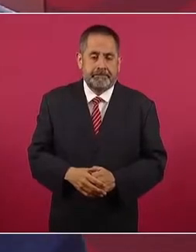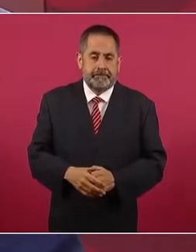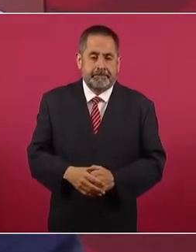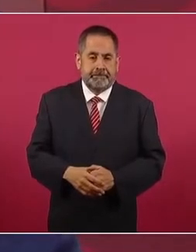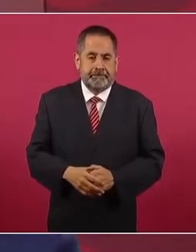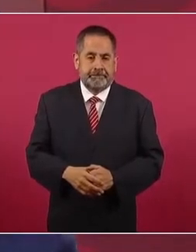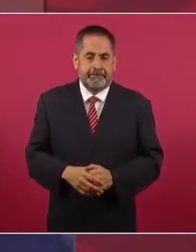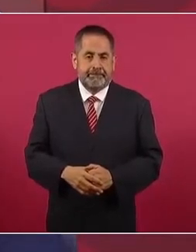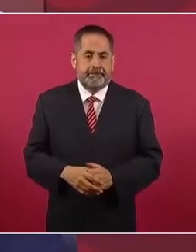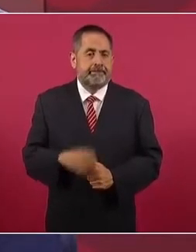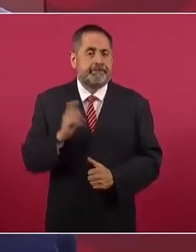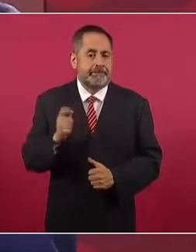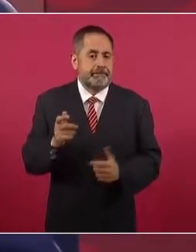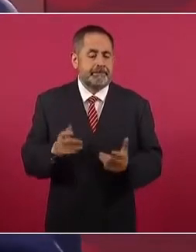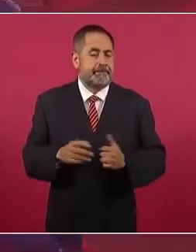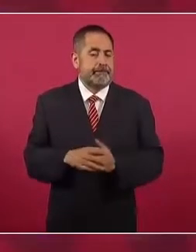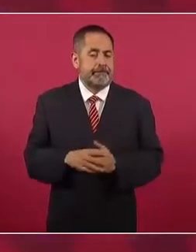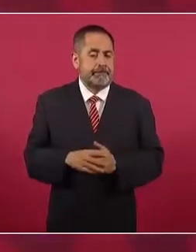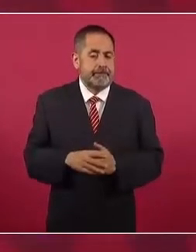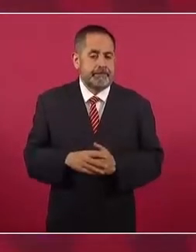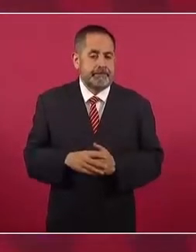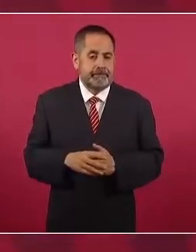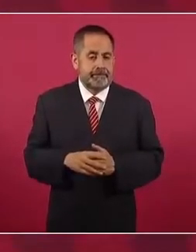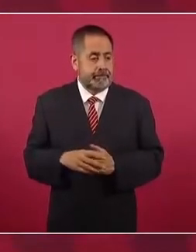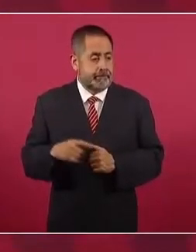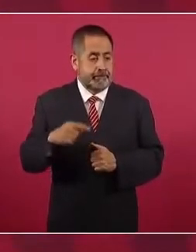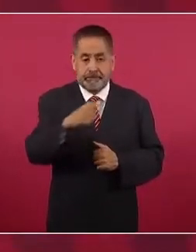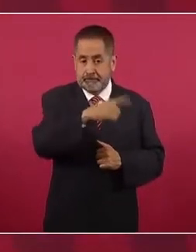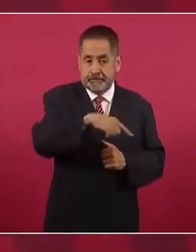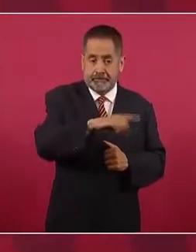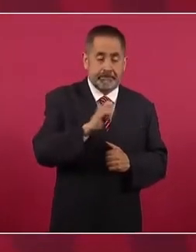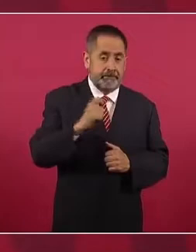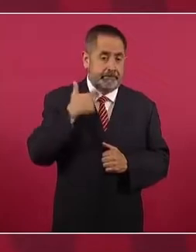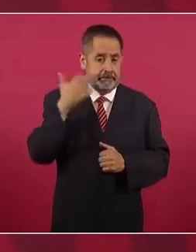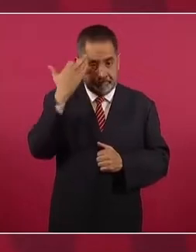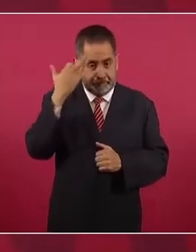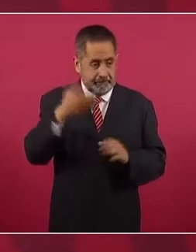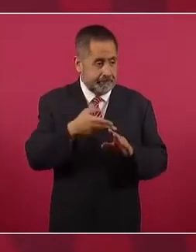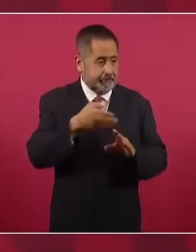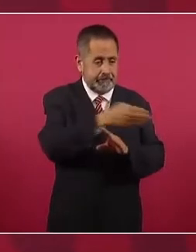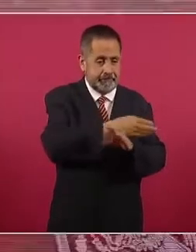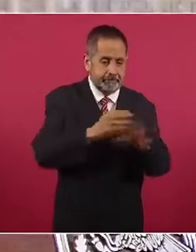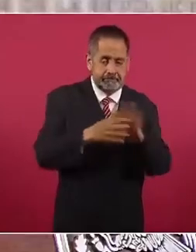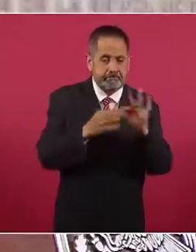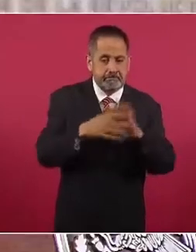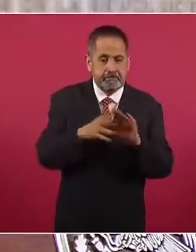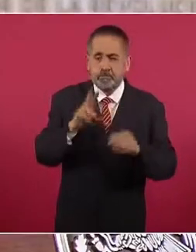Cuando era un tema vedado,